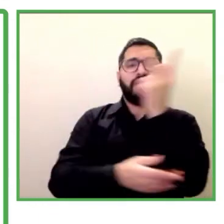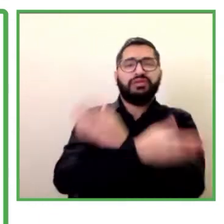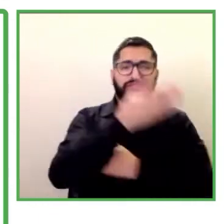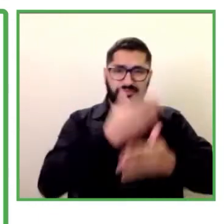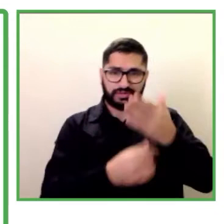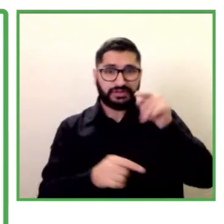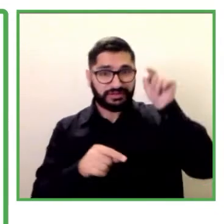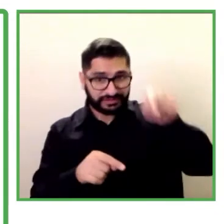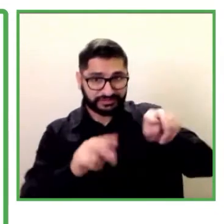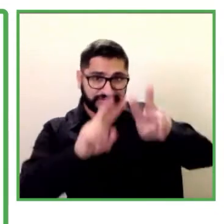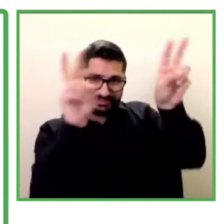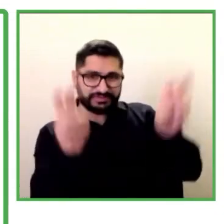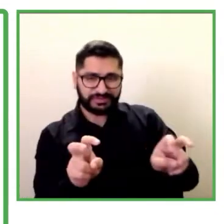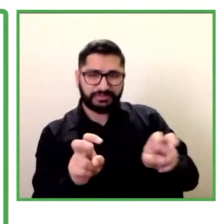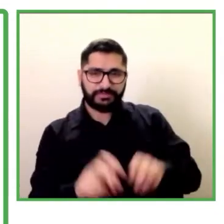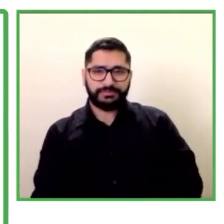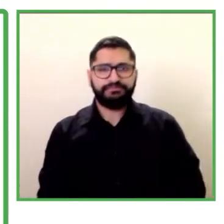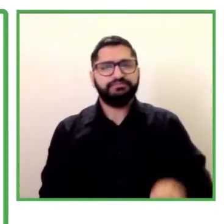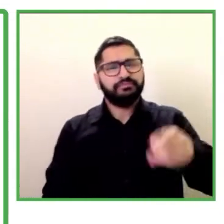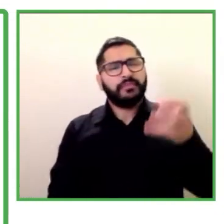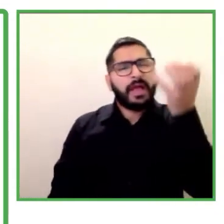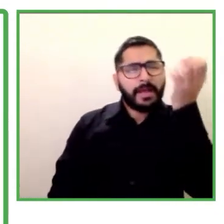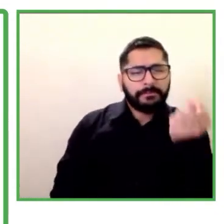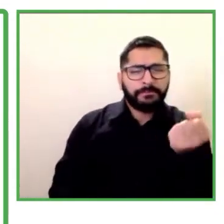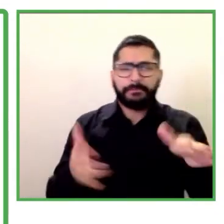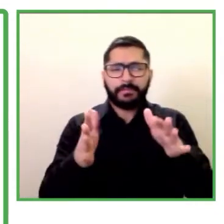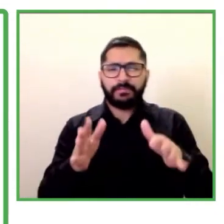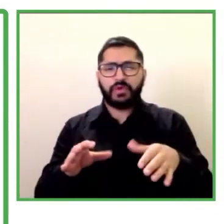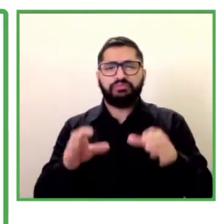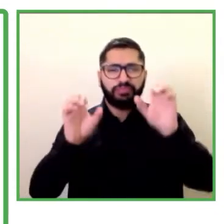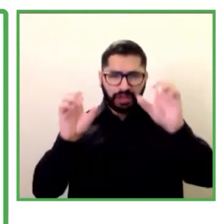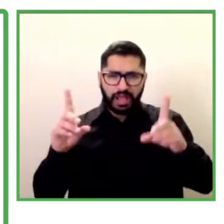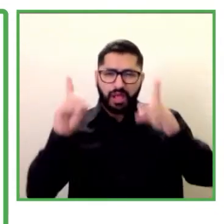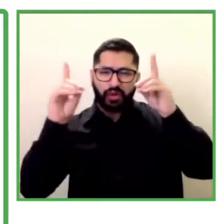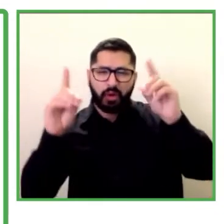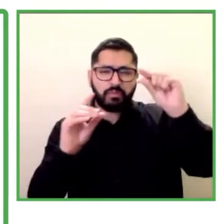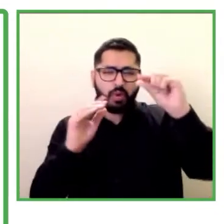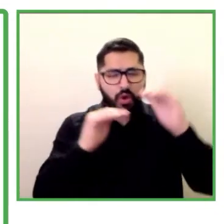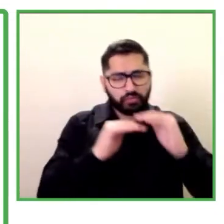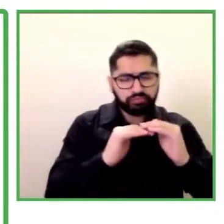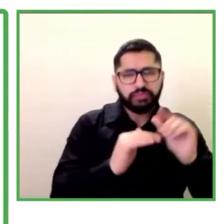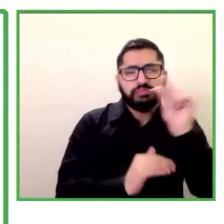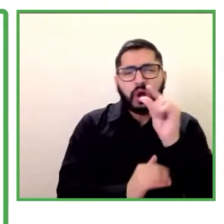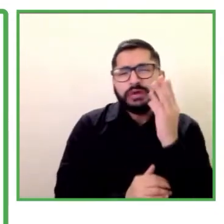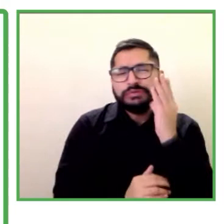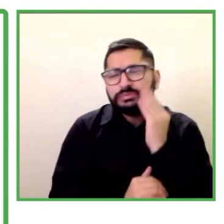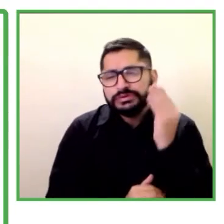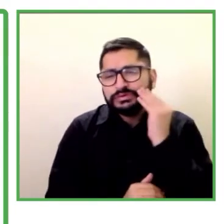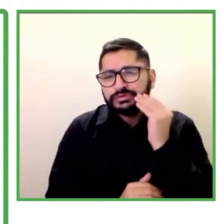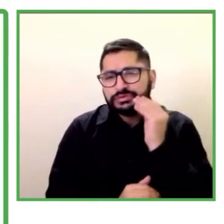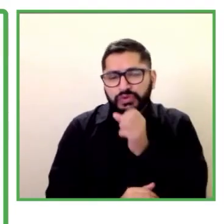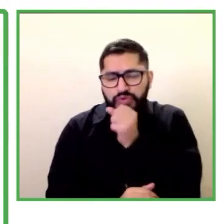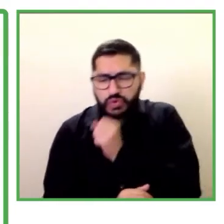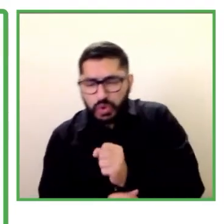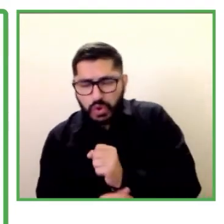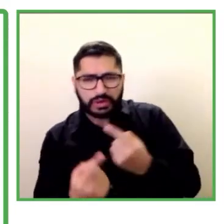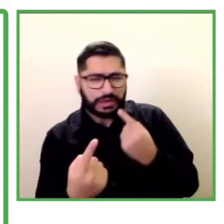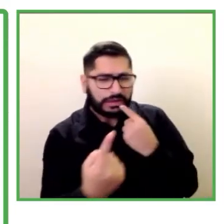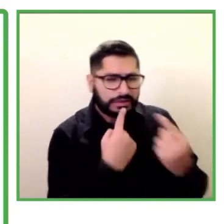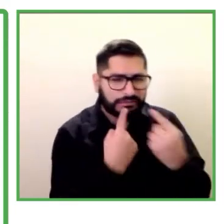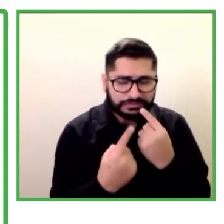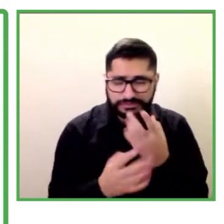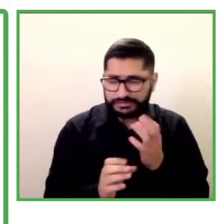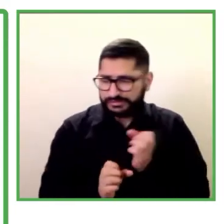educativo que tienen poca experiencia en una entrevista de trabajo pues puedan adquirir esas habilidades y tengan mayor